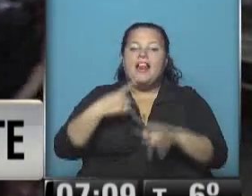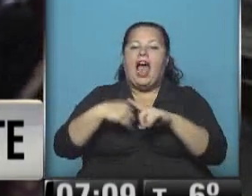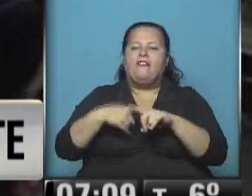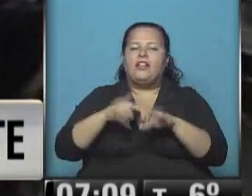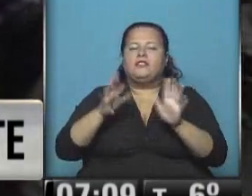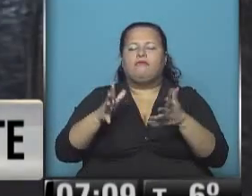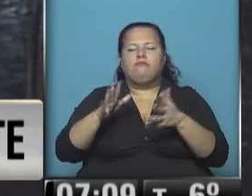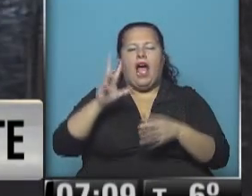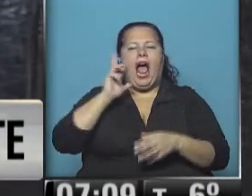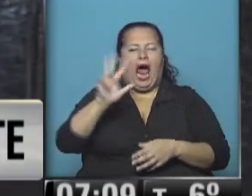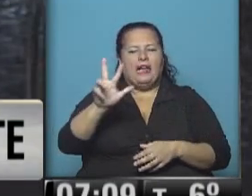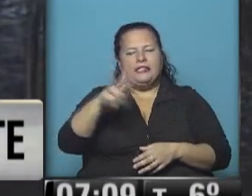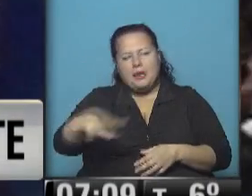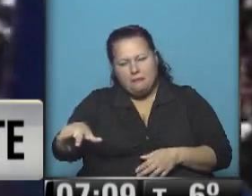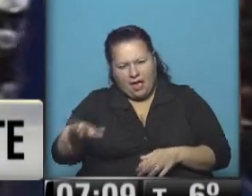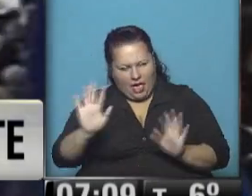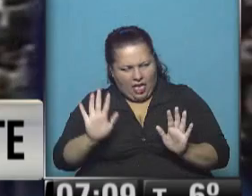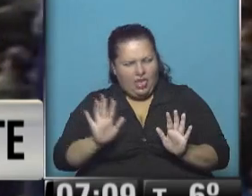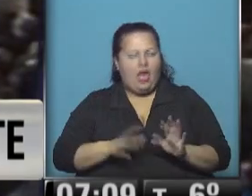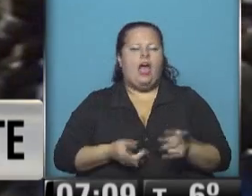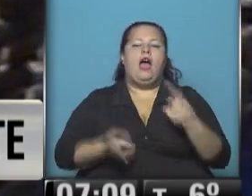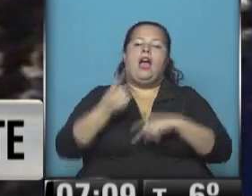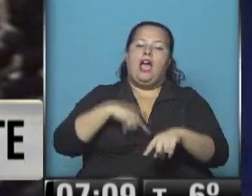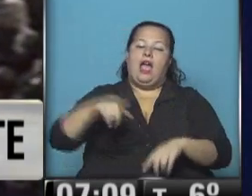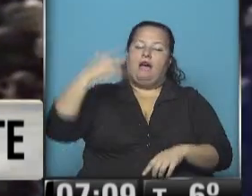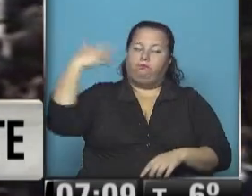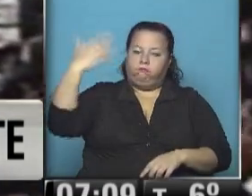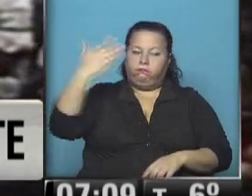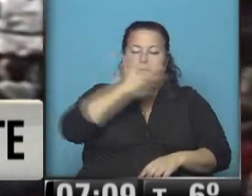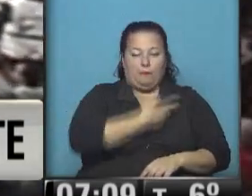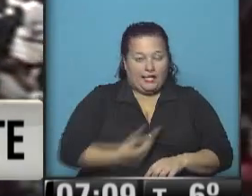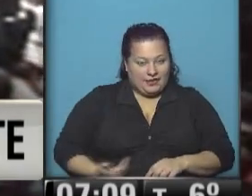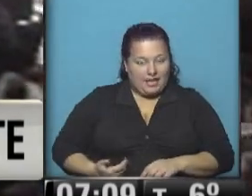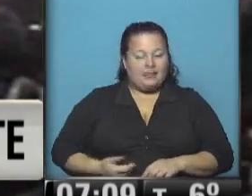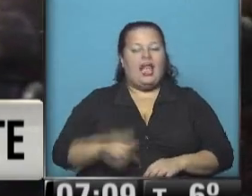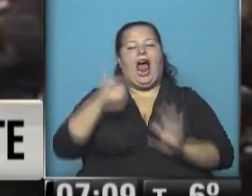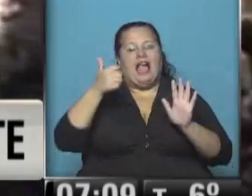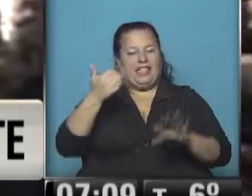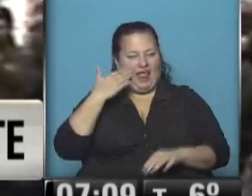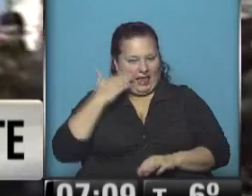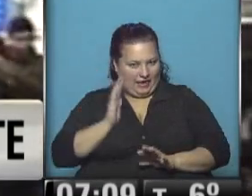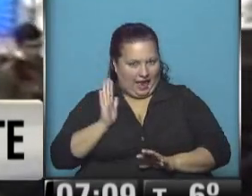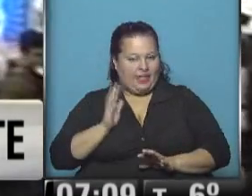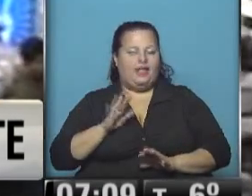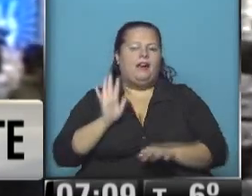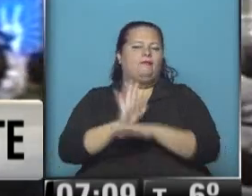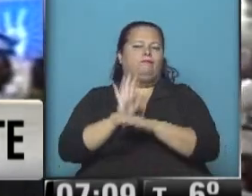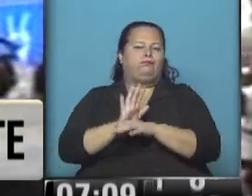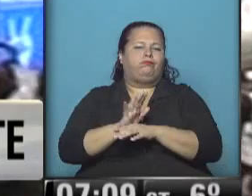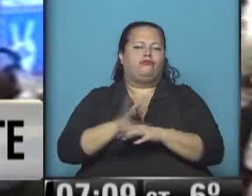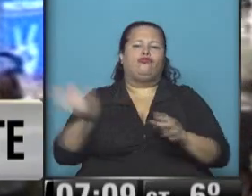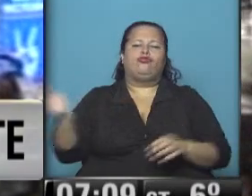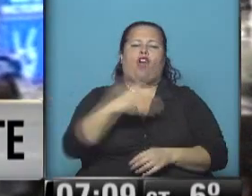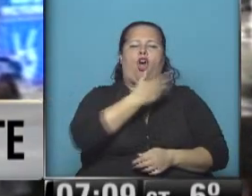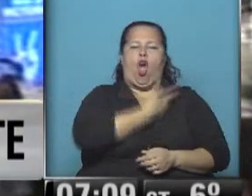pautado para las 15.30, mientras que el acto de la fórmula presidencial se espera para las 18.00. A ver, estarán prácticamente todos los